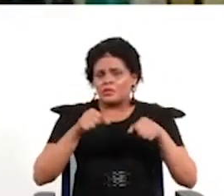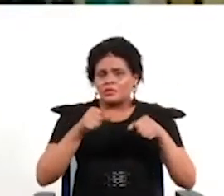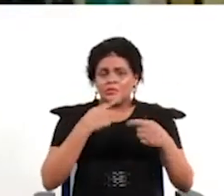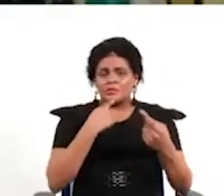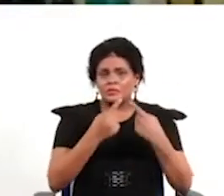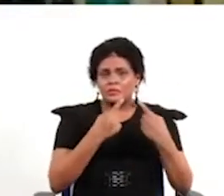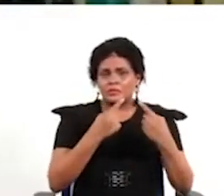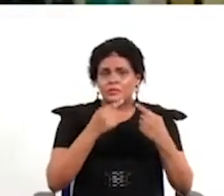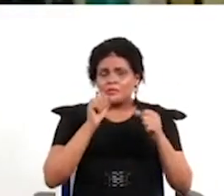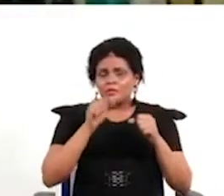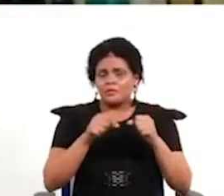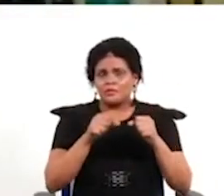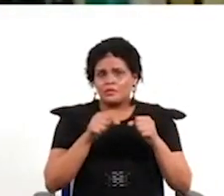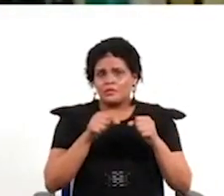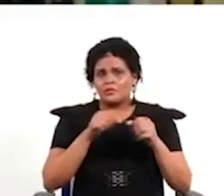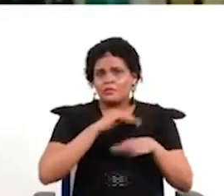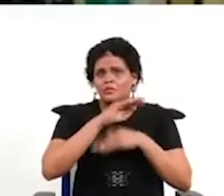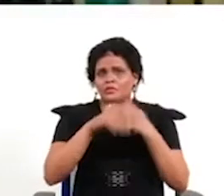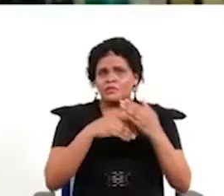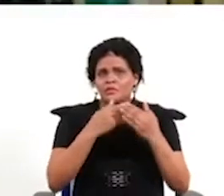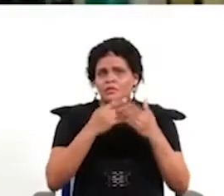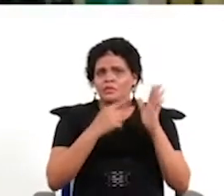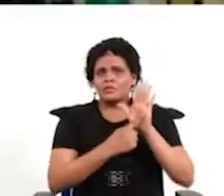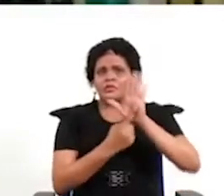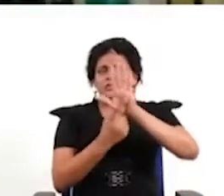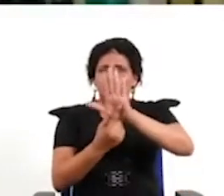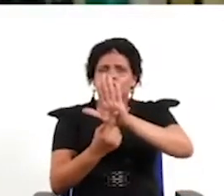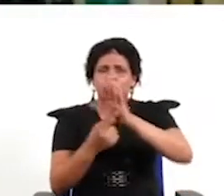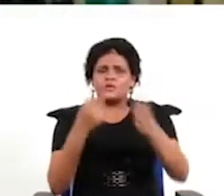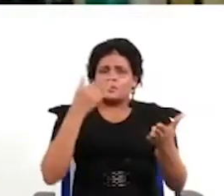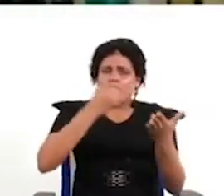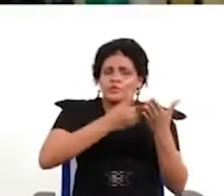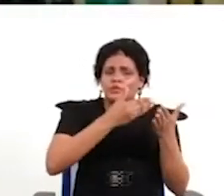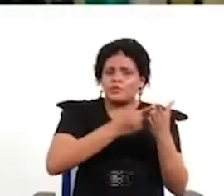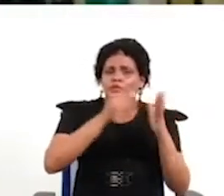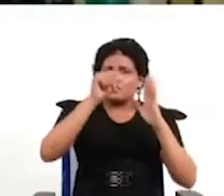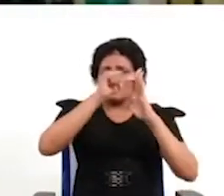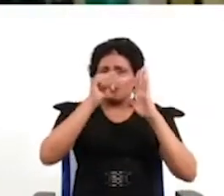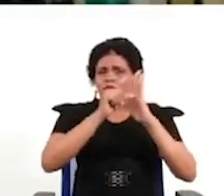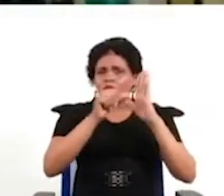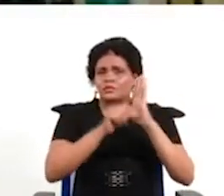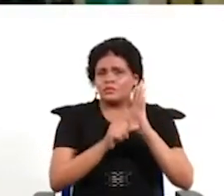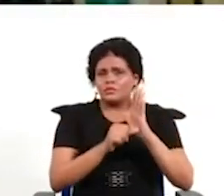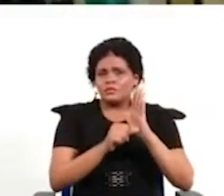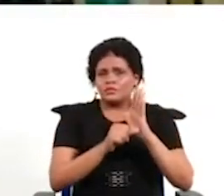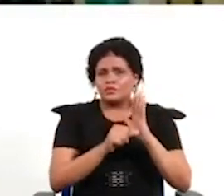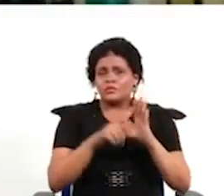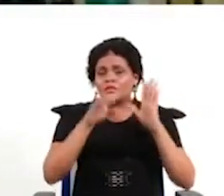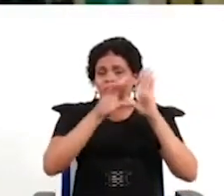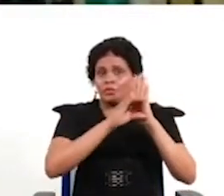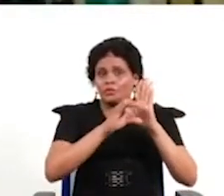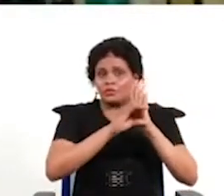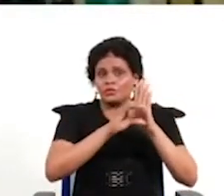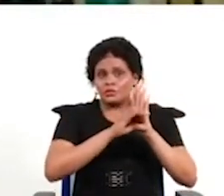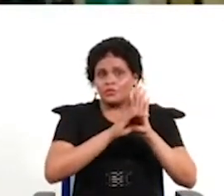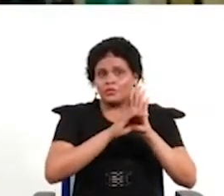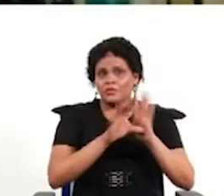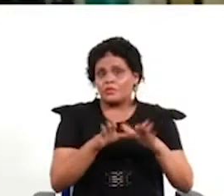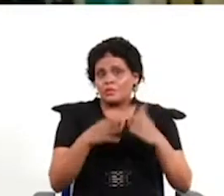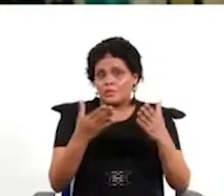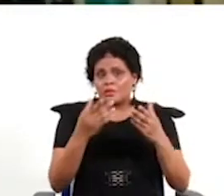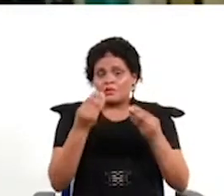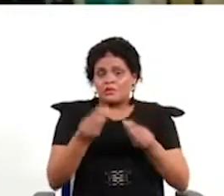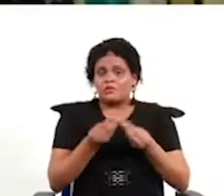predeterminada se podían presentar propuestas de artículos que la constituyente que de vuelta era un